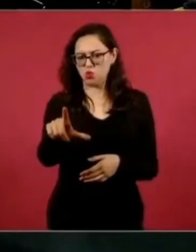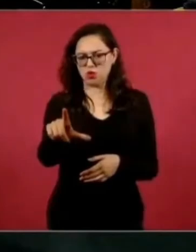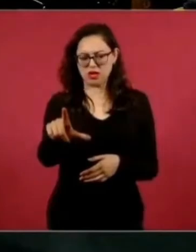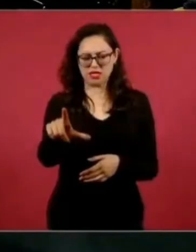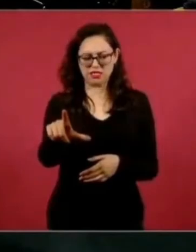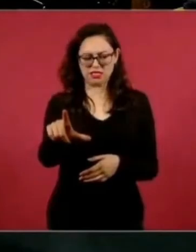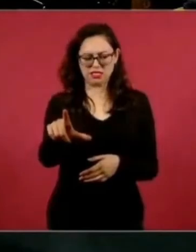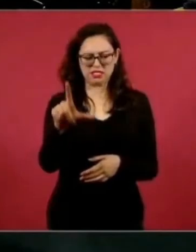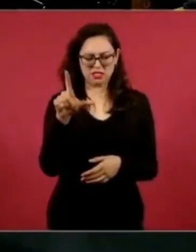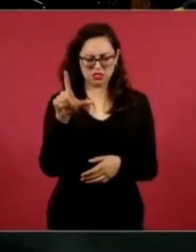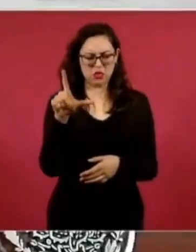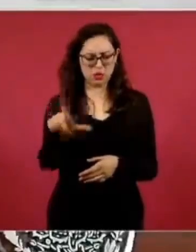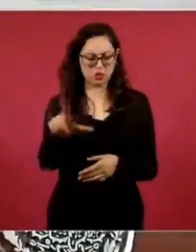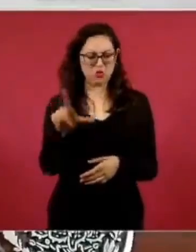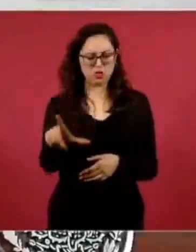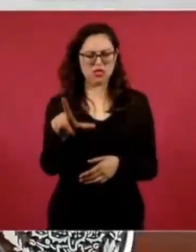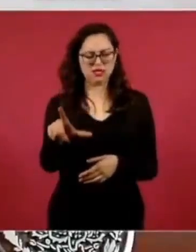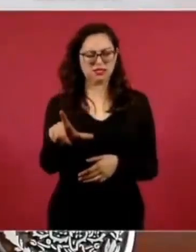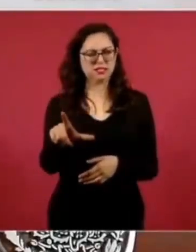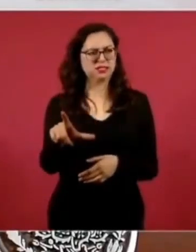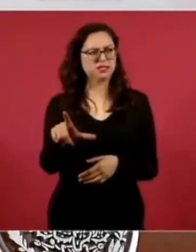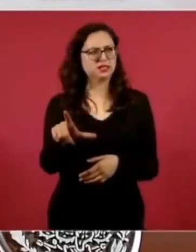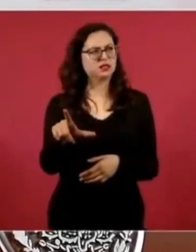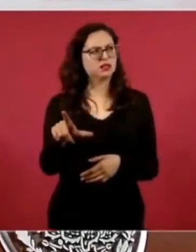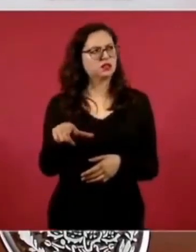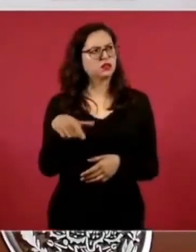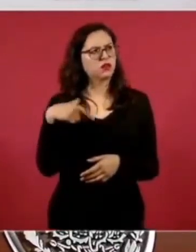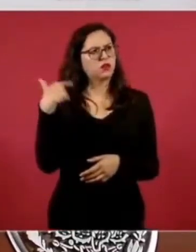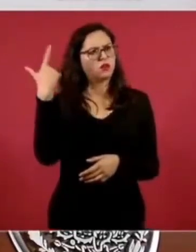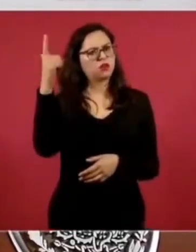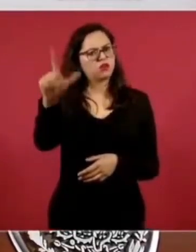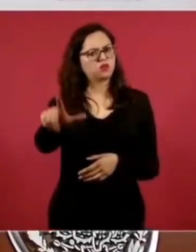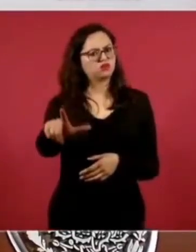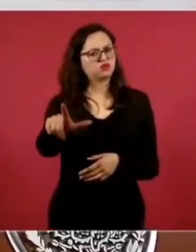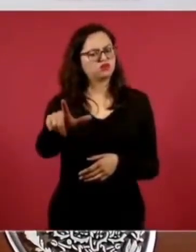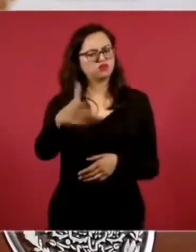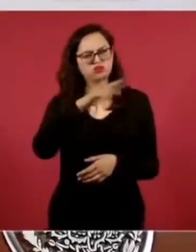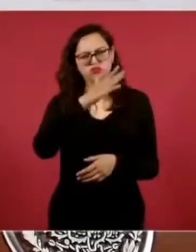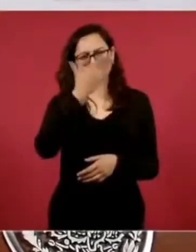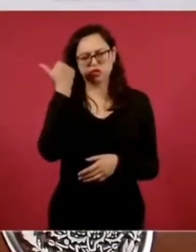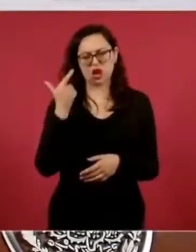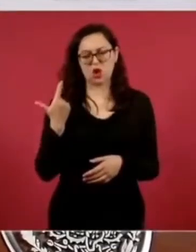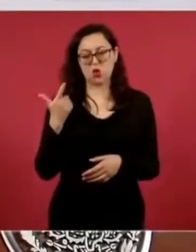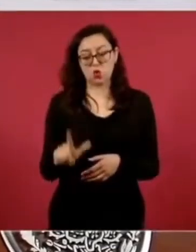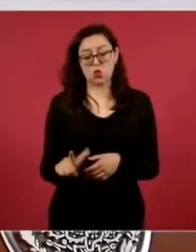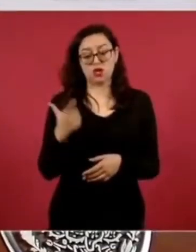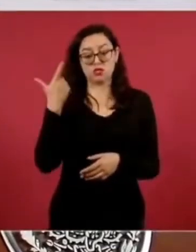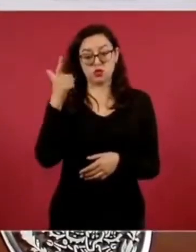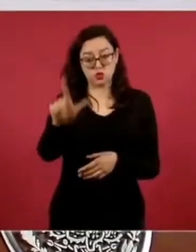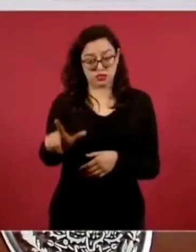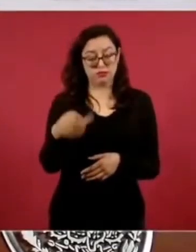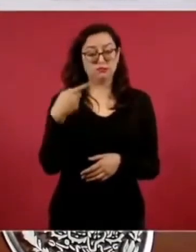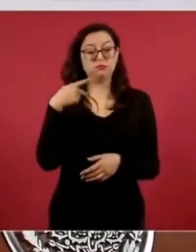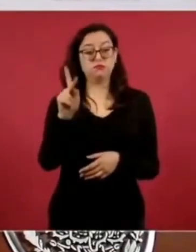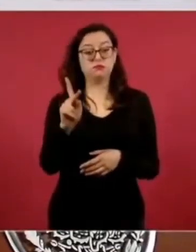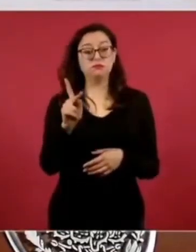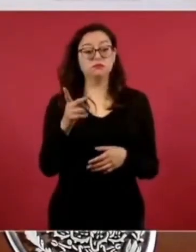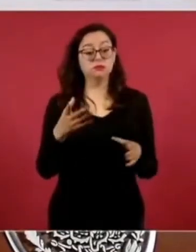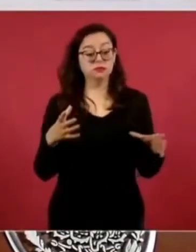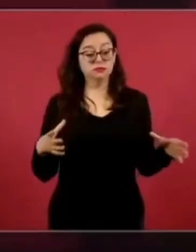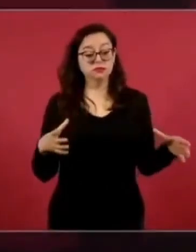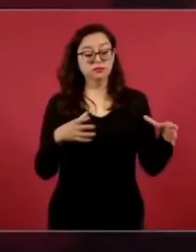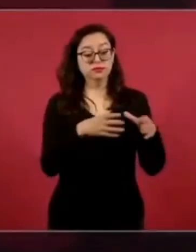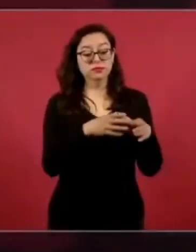estudiantes, no sé si este lunes o el otro, que es la primera generación del Politécnico